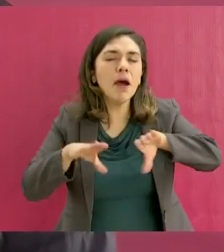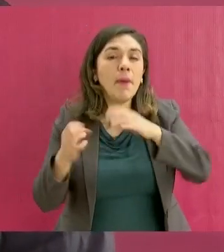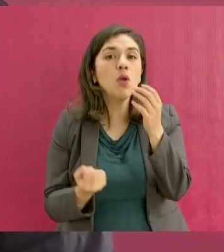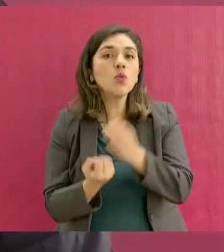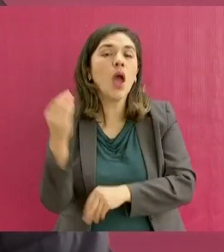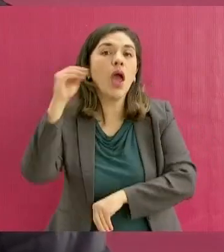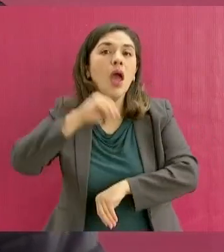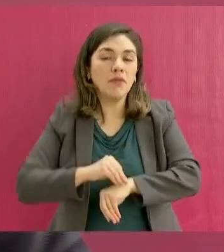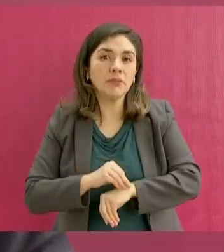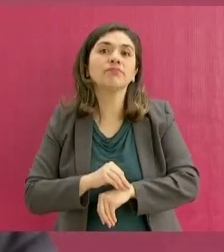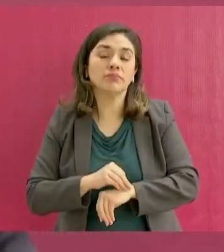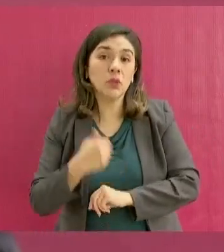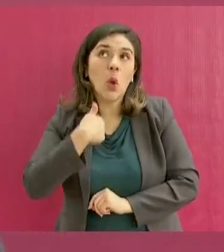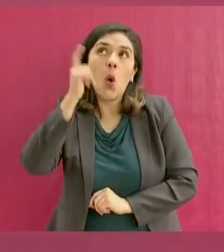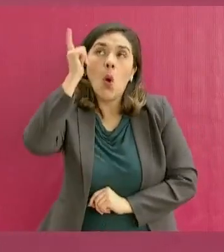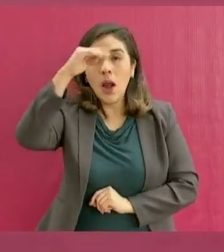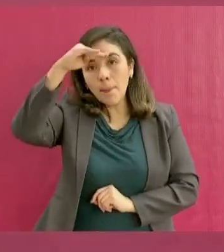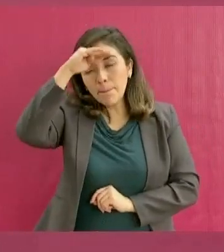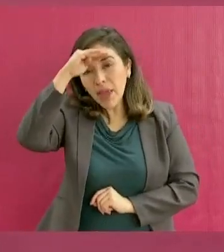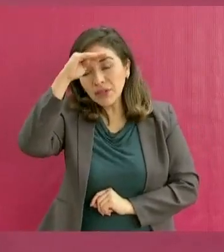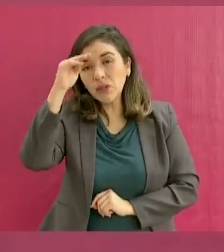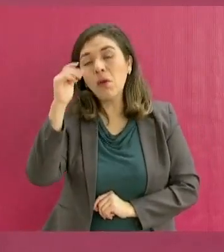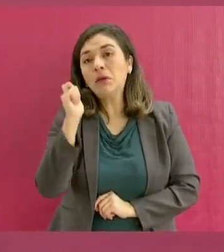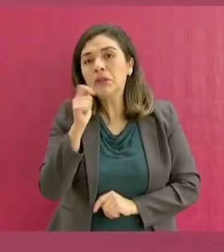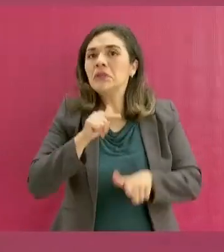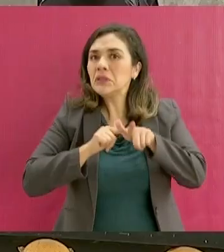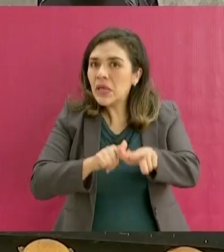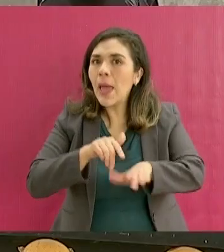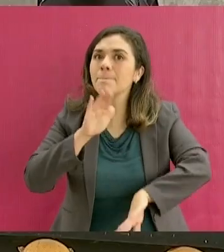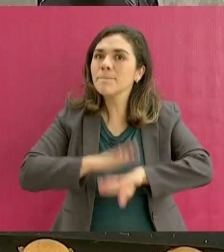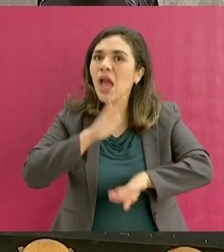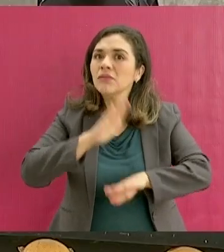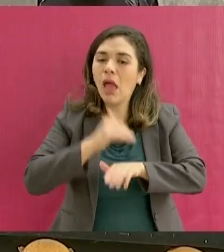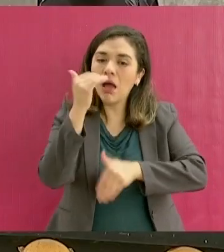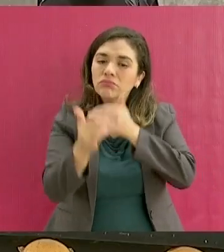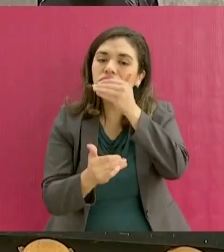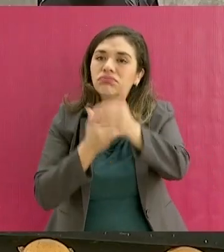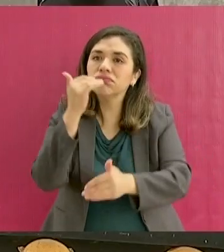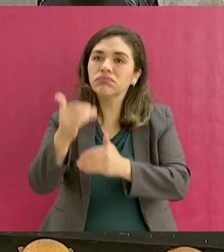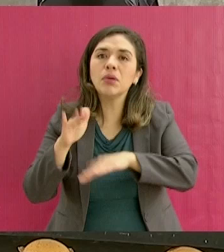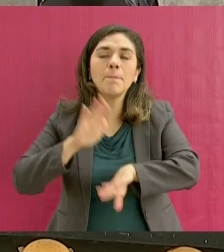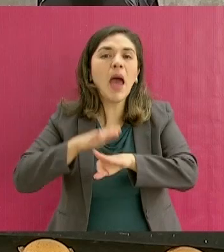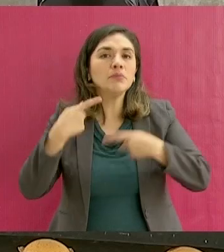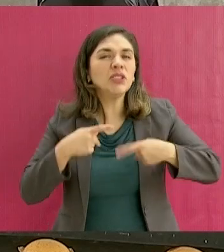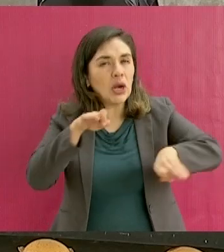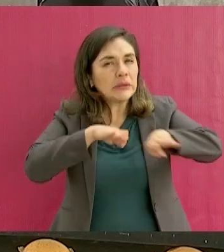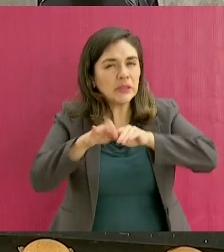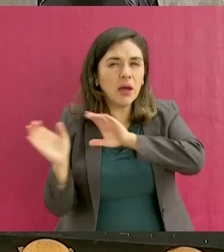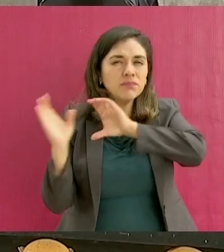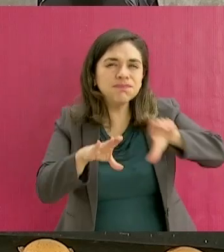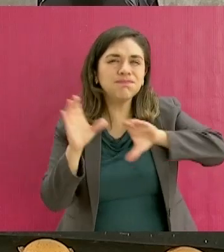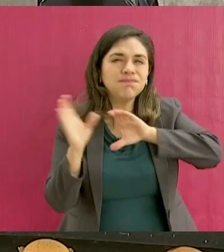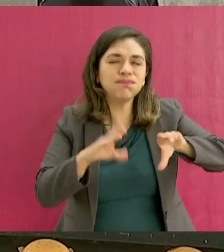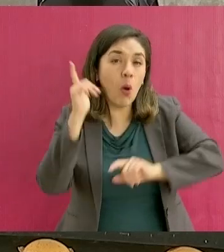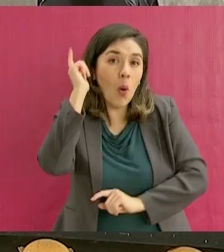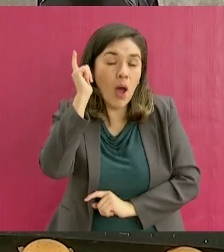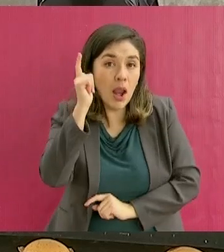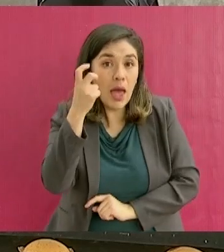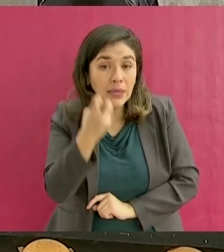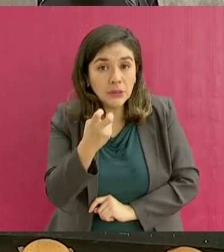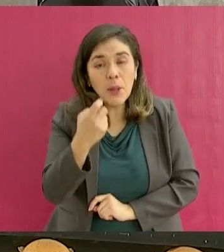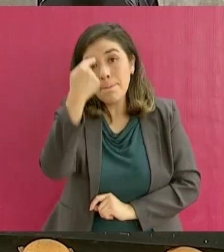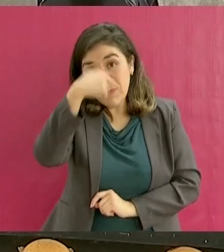y yo espero que se sigan recuperando los empleos para que